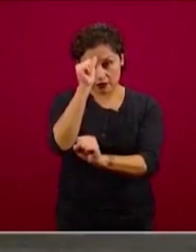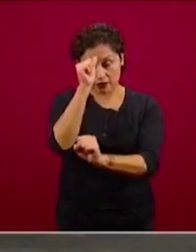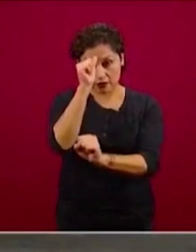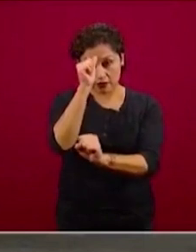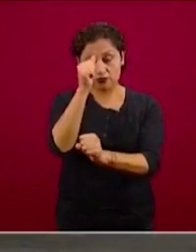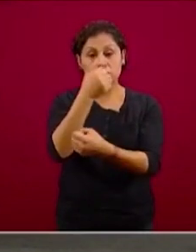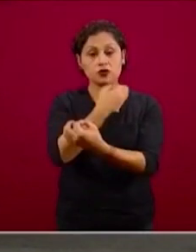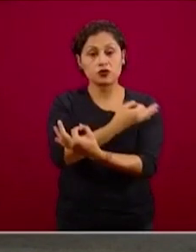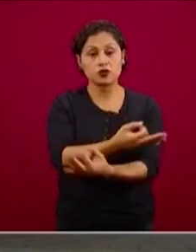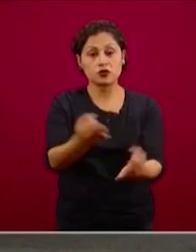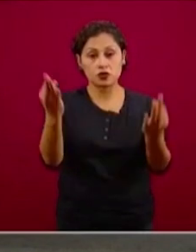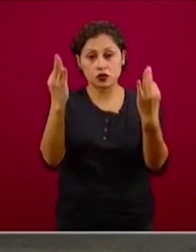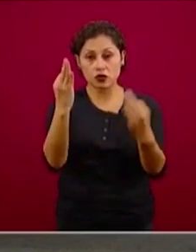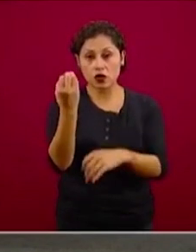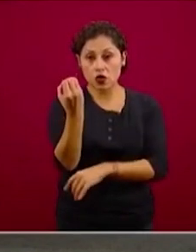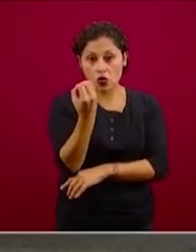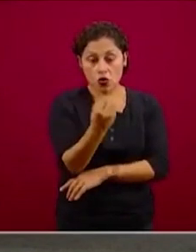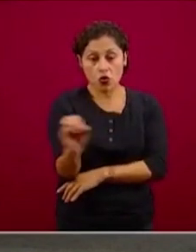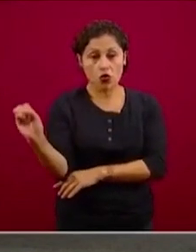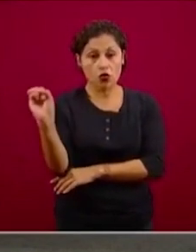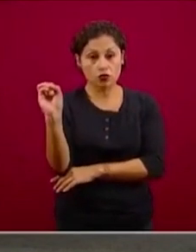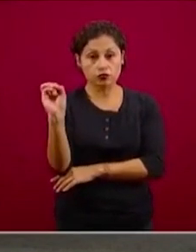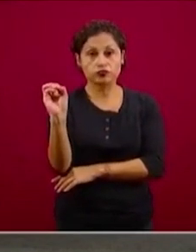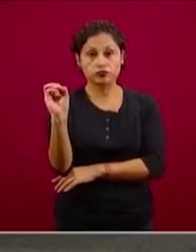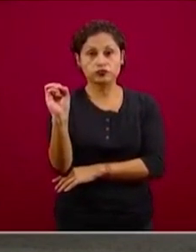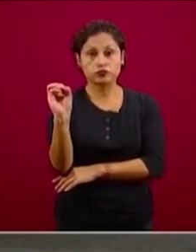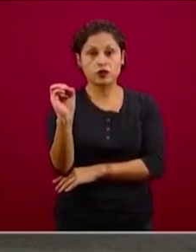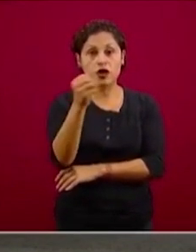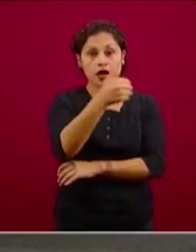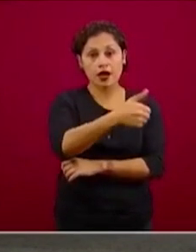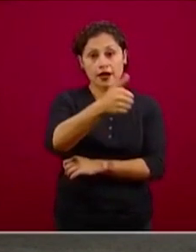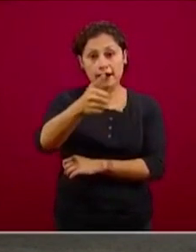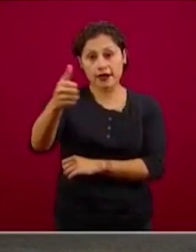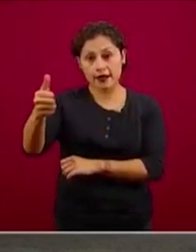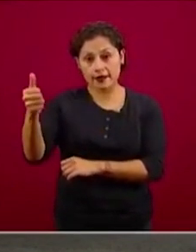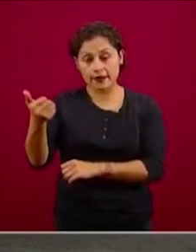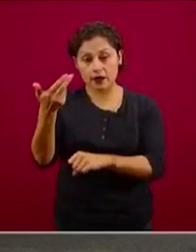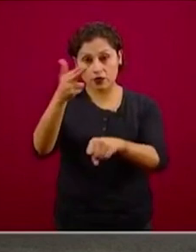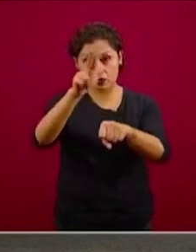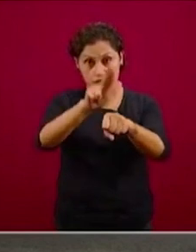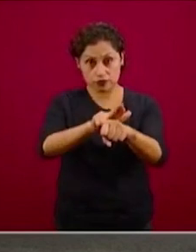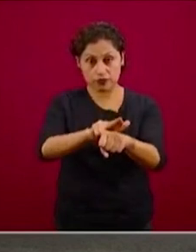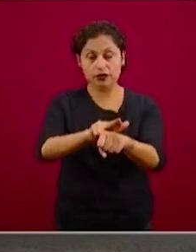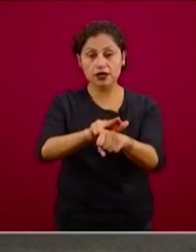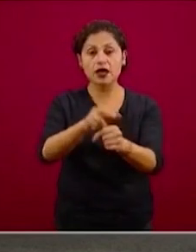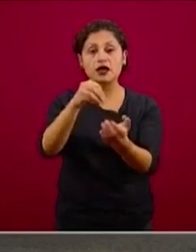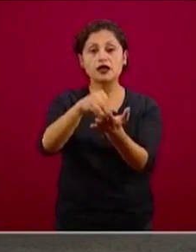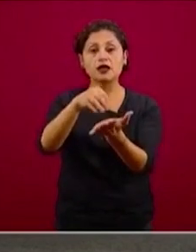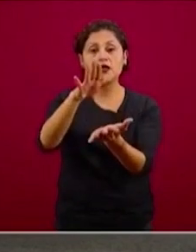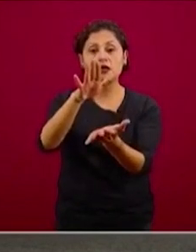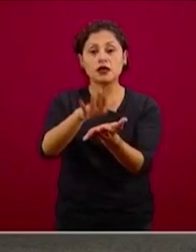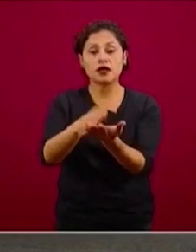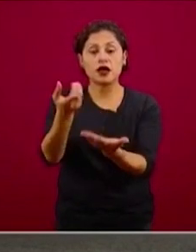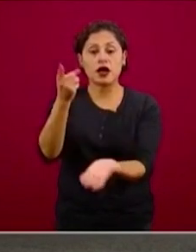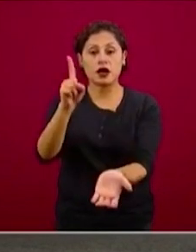el reporte en esta plataforma. Entonces, todos los 33